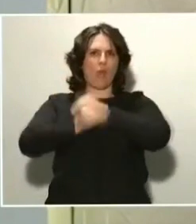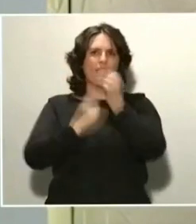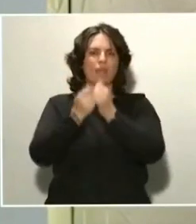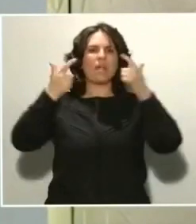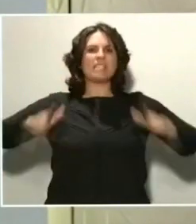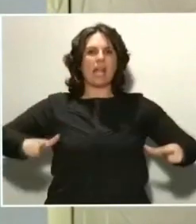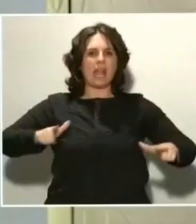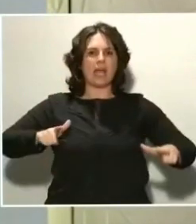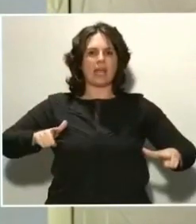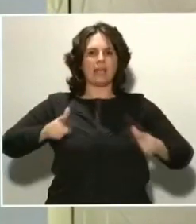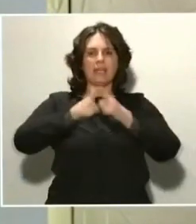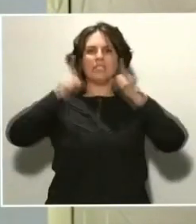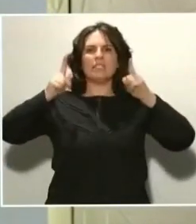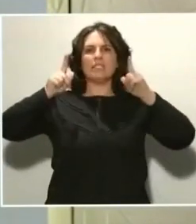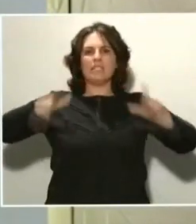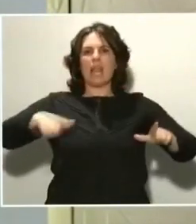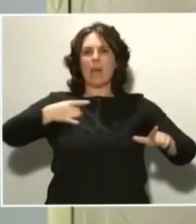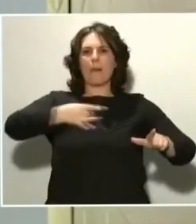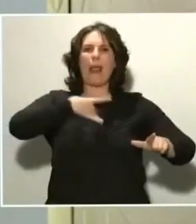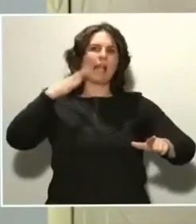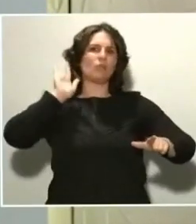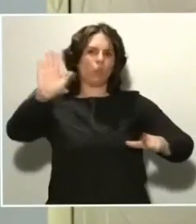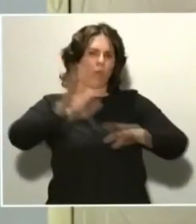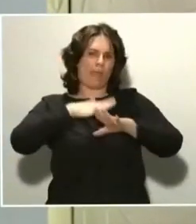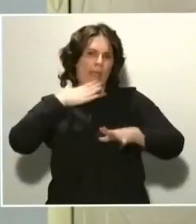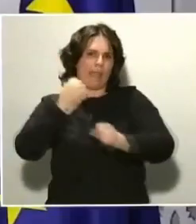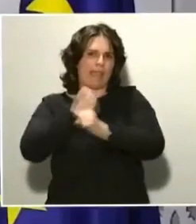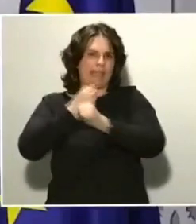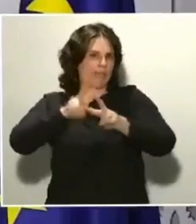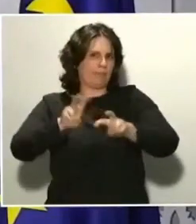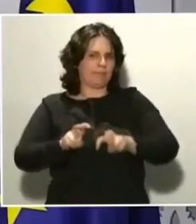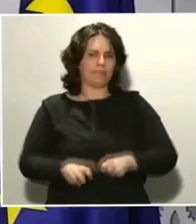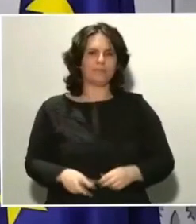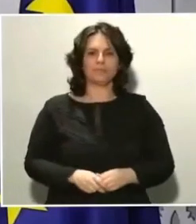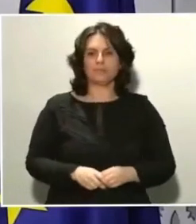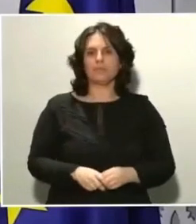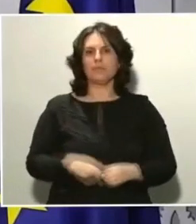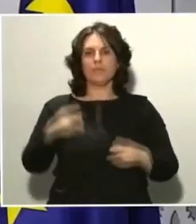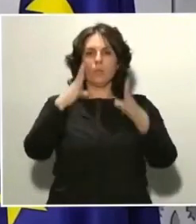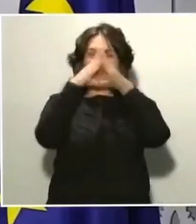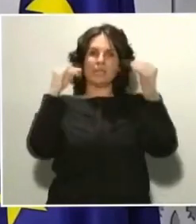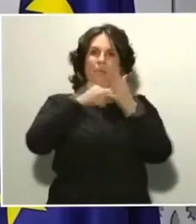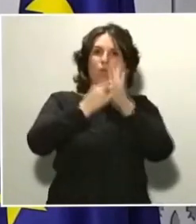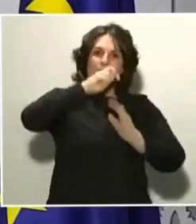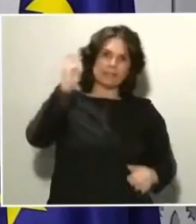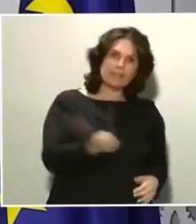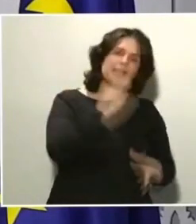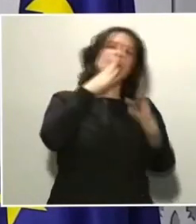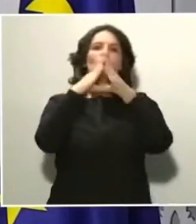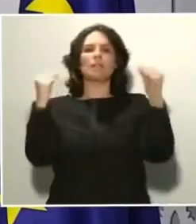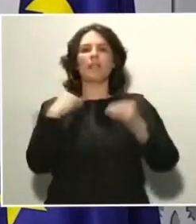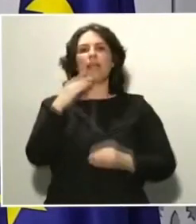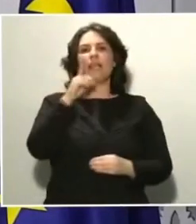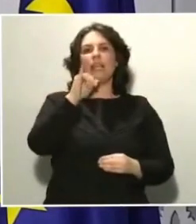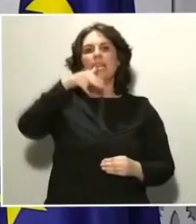alto rendimiento que tienen allí. Por otro lado, también la Universidad Politécnica y el Hospital Clínico de Madrid están trabajando en otro kit